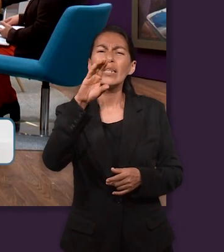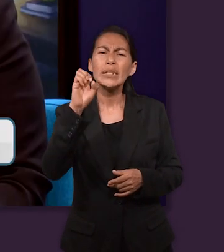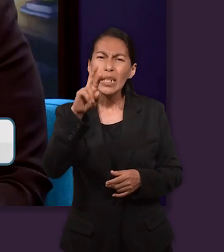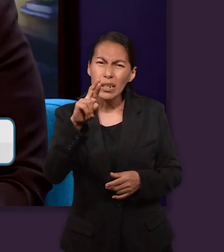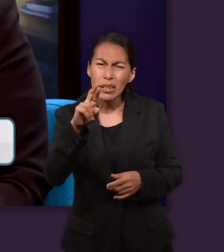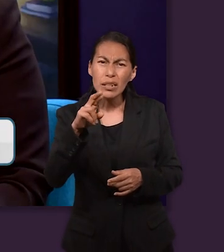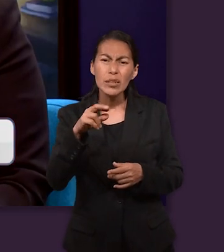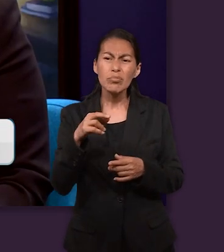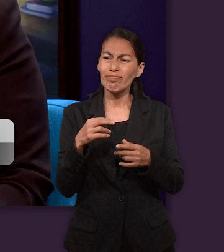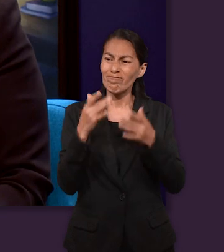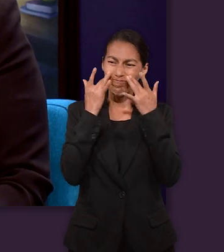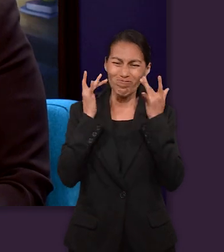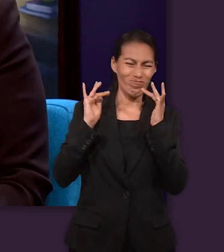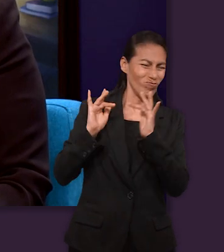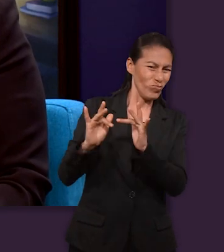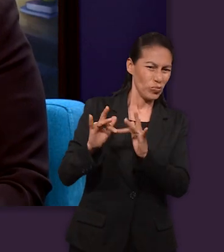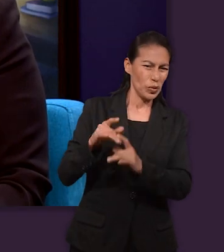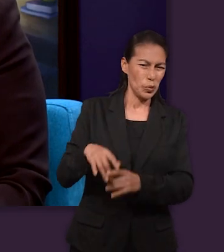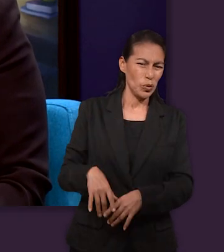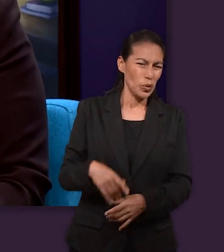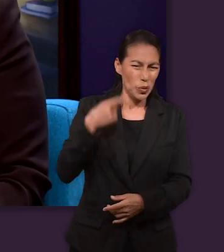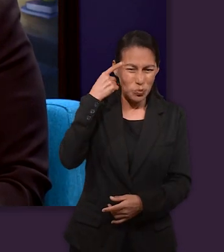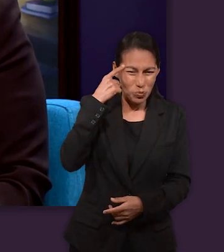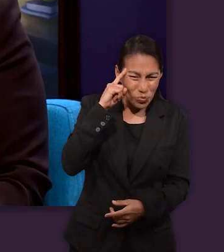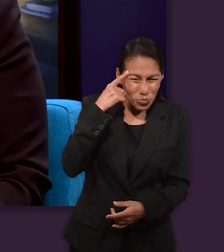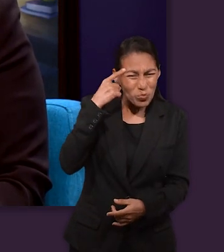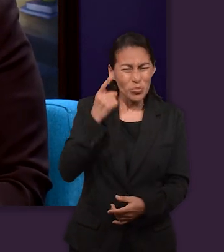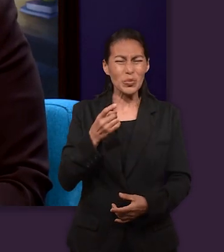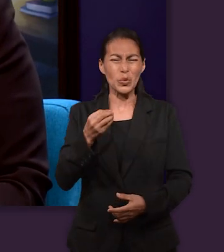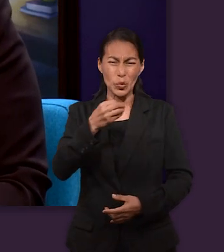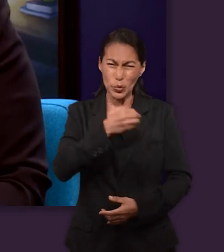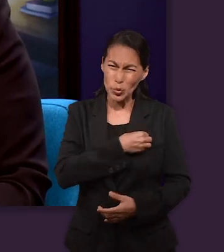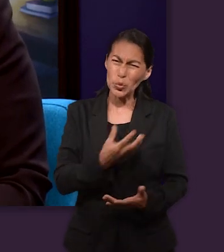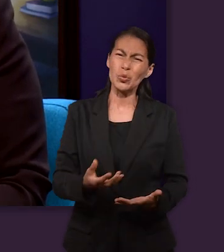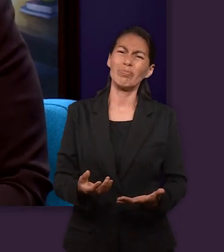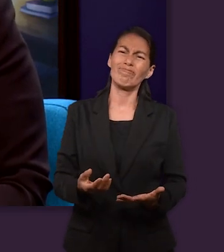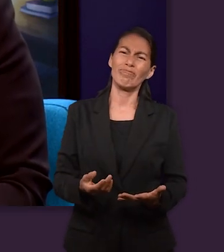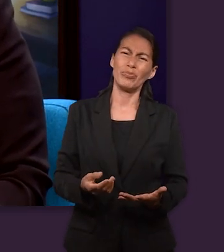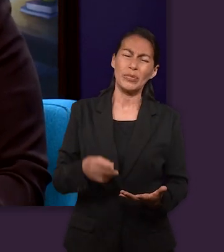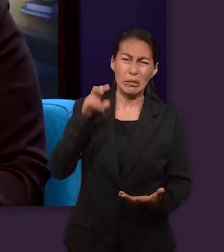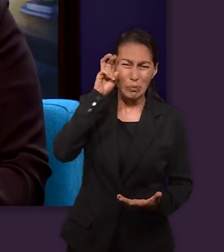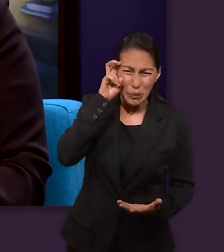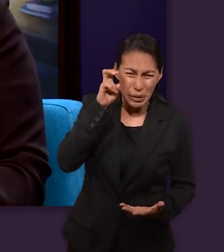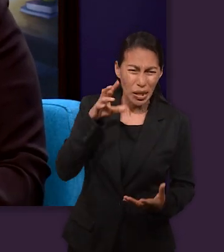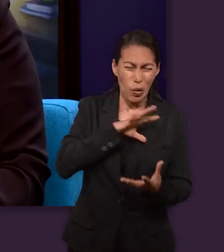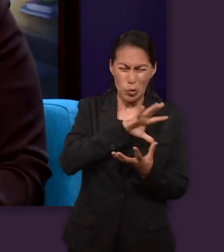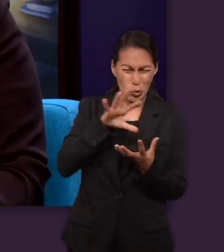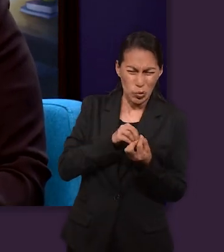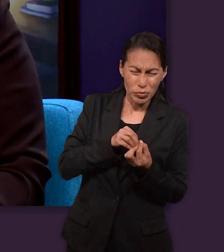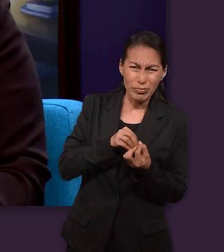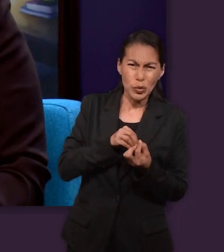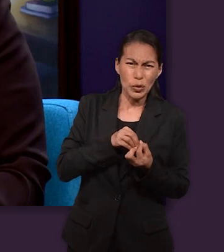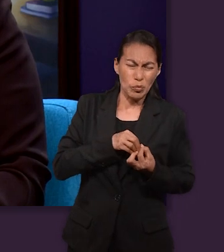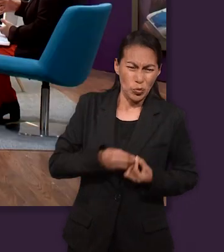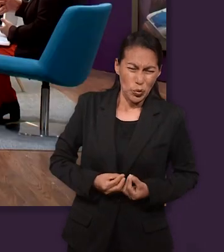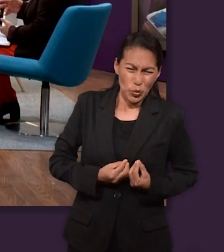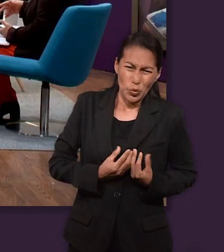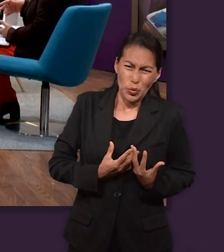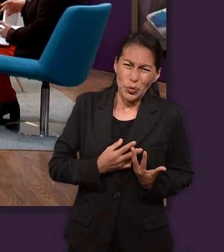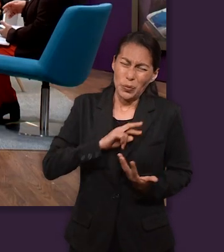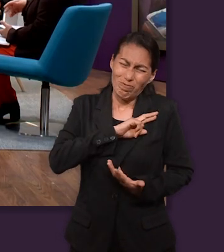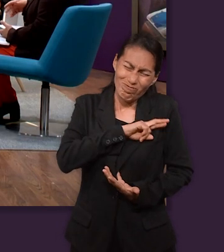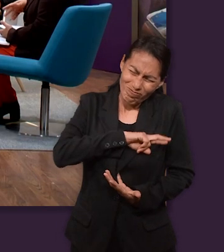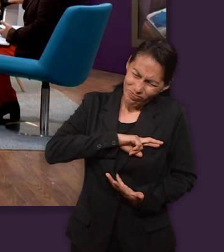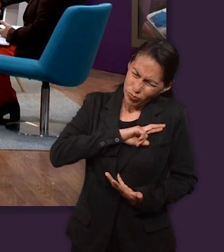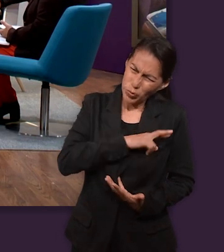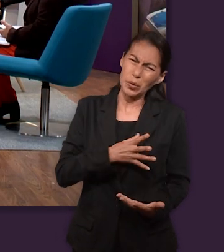La raíz etimológica de aborrecer es alejarse con horror. O sea, no era un simple coraje, una